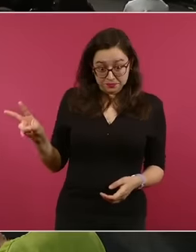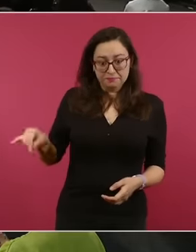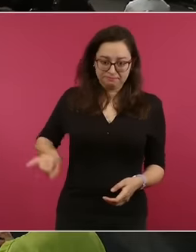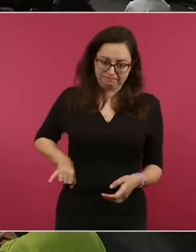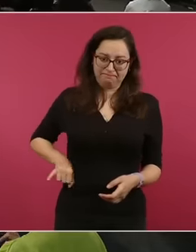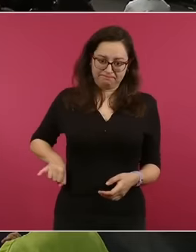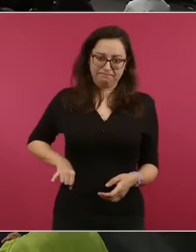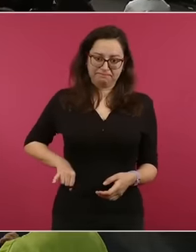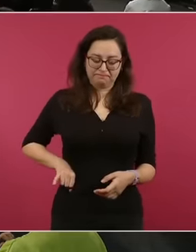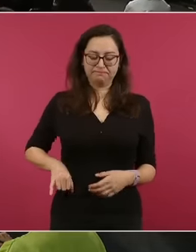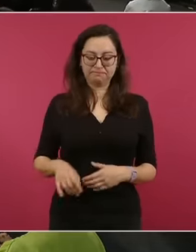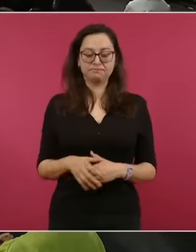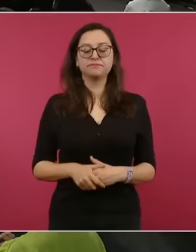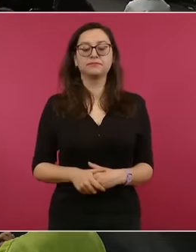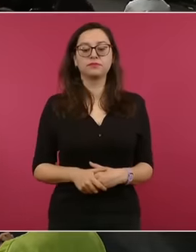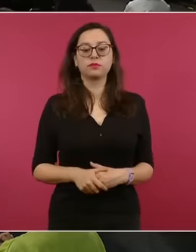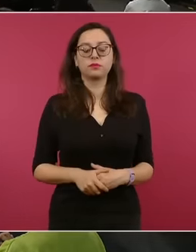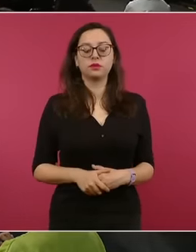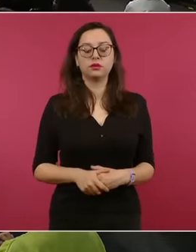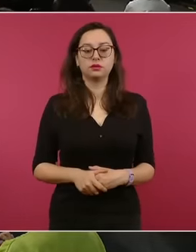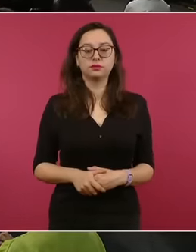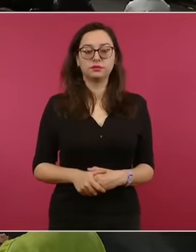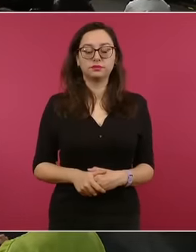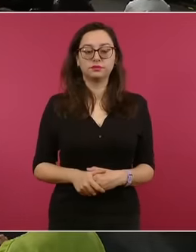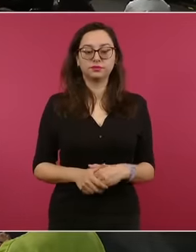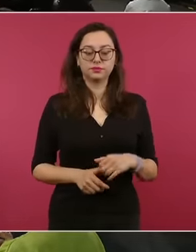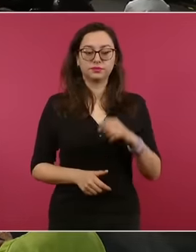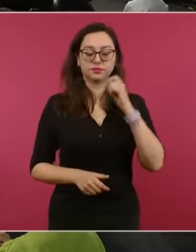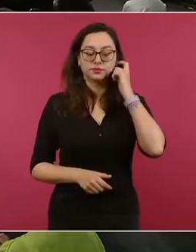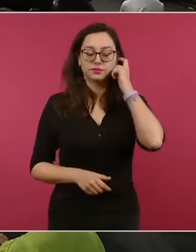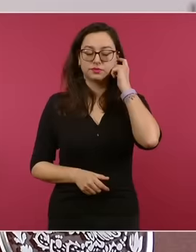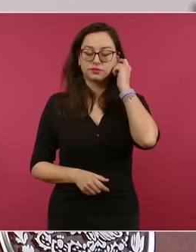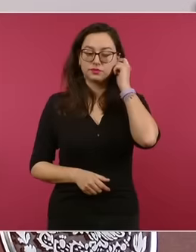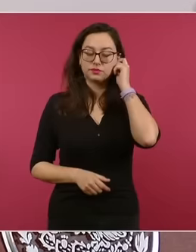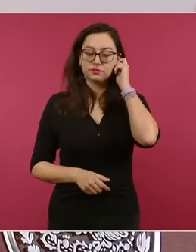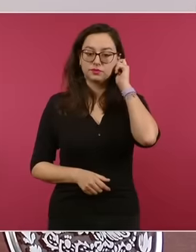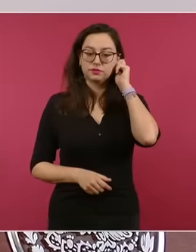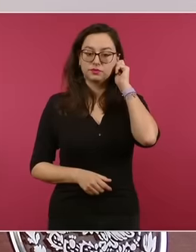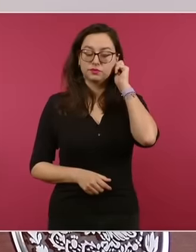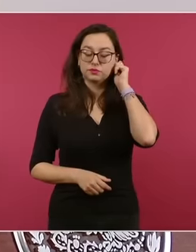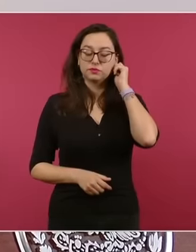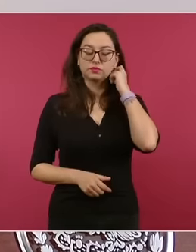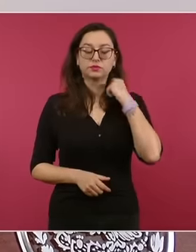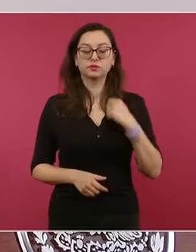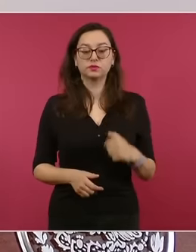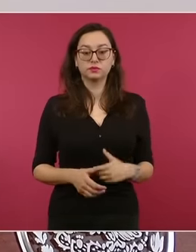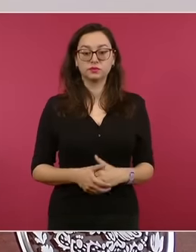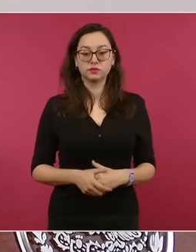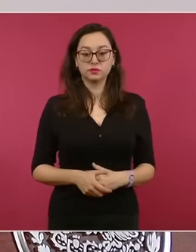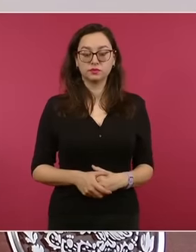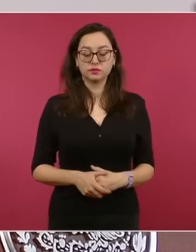conocimiento, yo creo que hubo